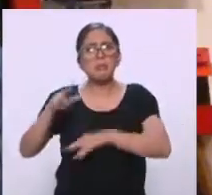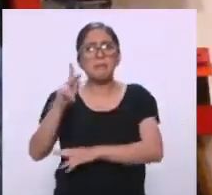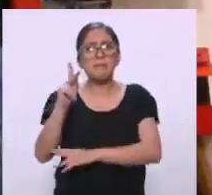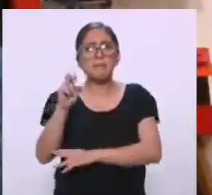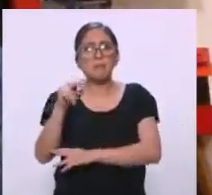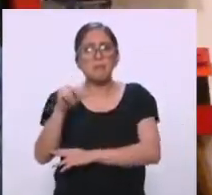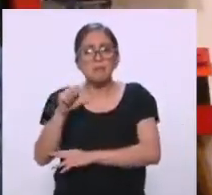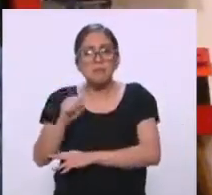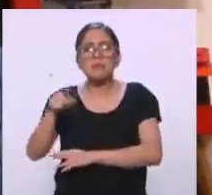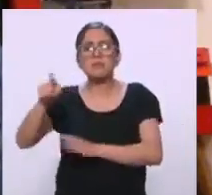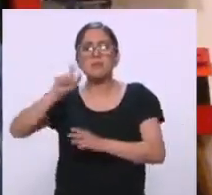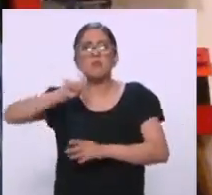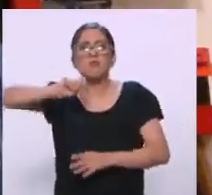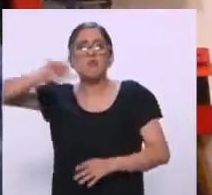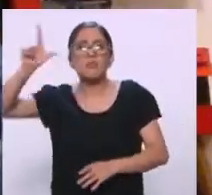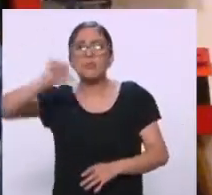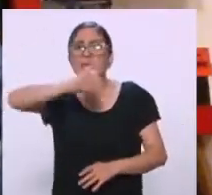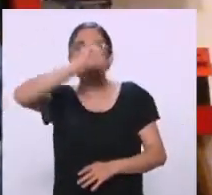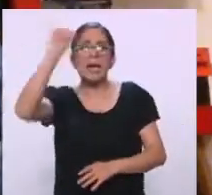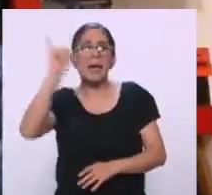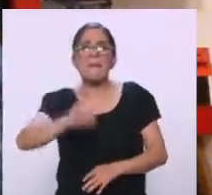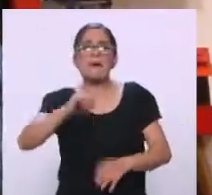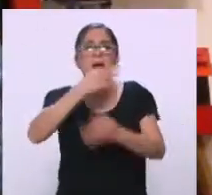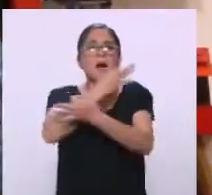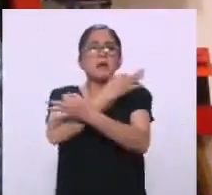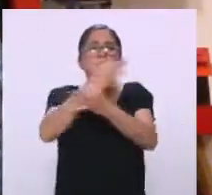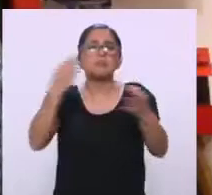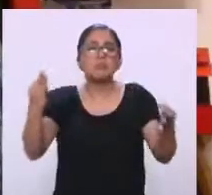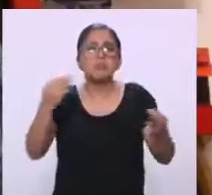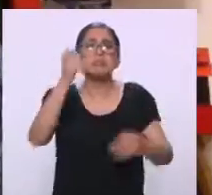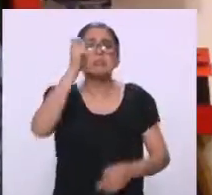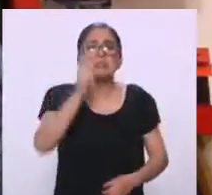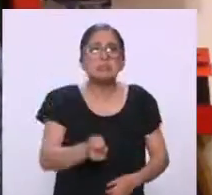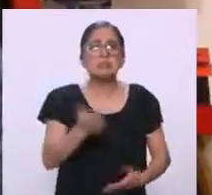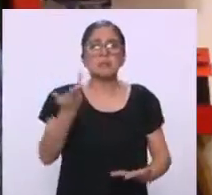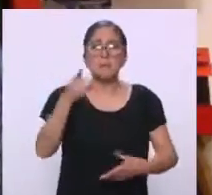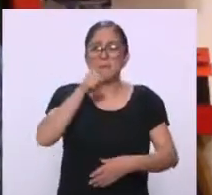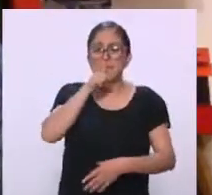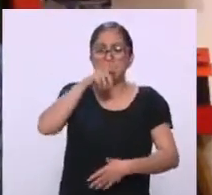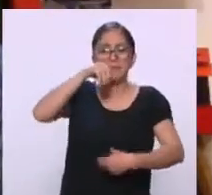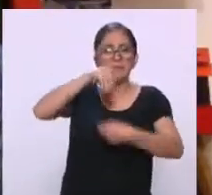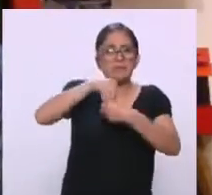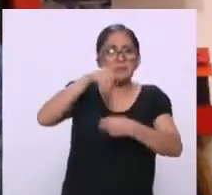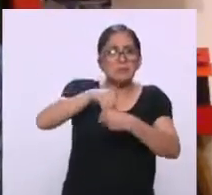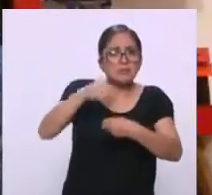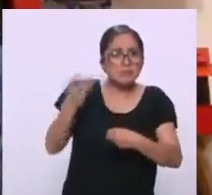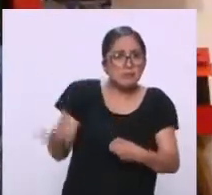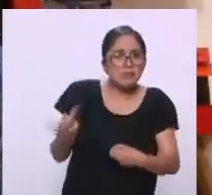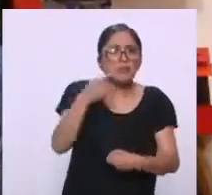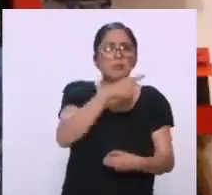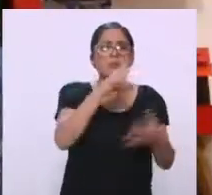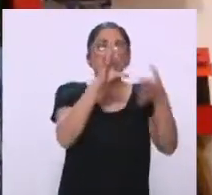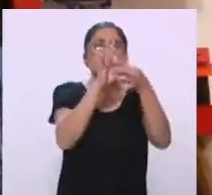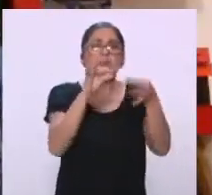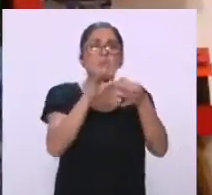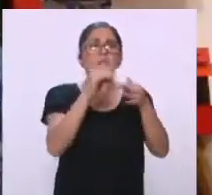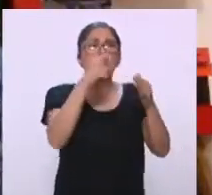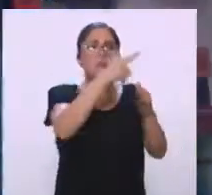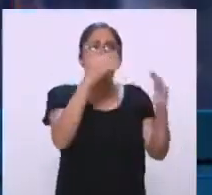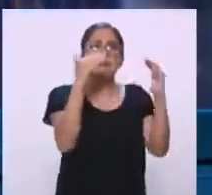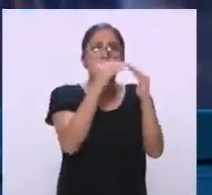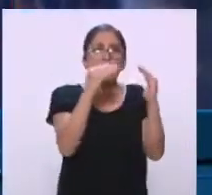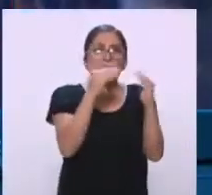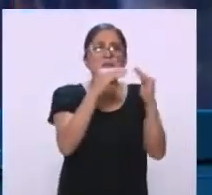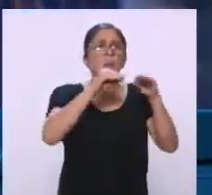hacemos, jamás lo hacemos, que es la línea de la intimidad, de la privacidad. Publicó las direcciones de estas